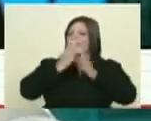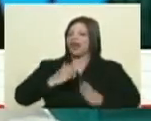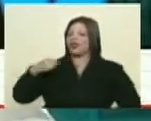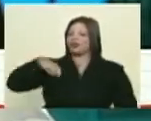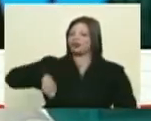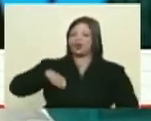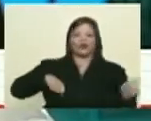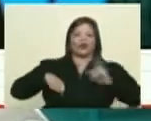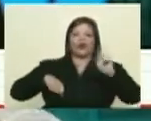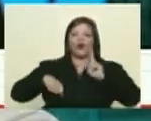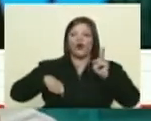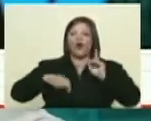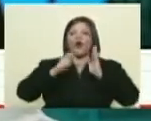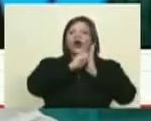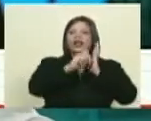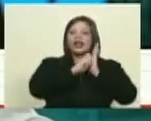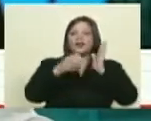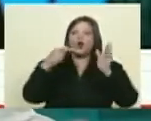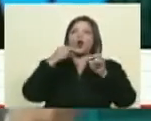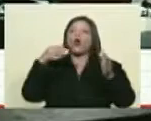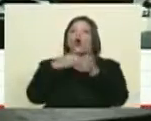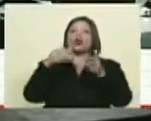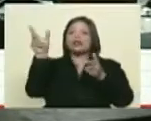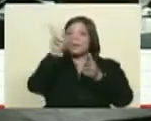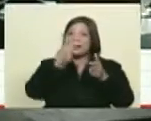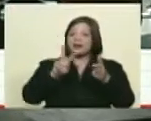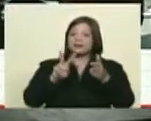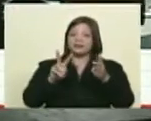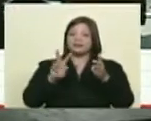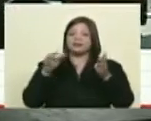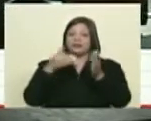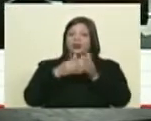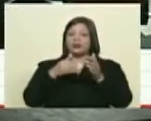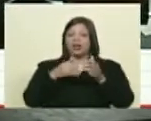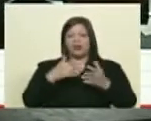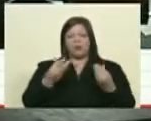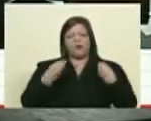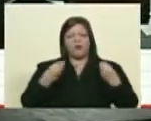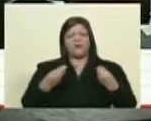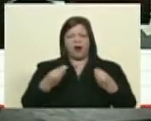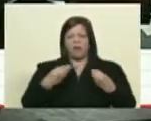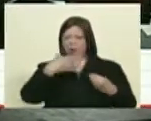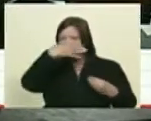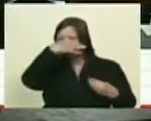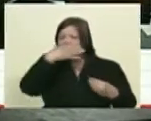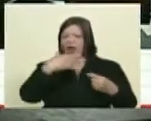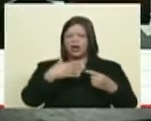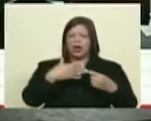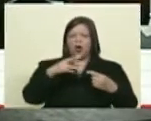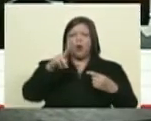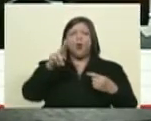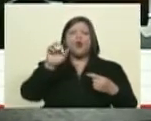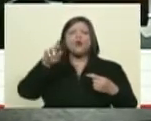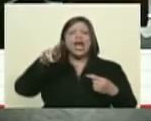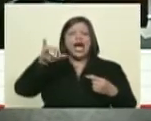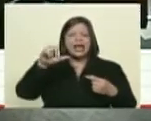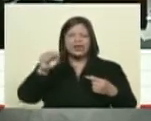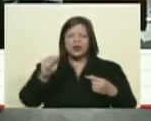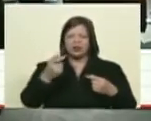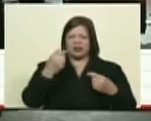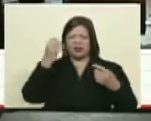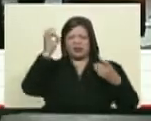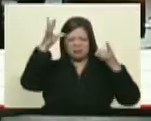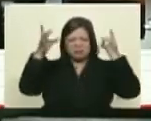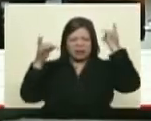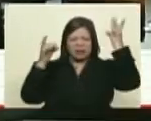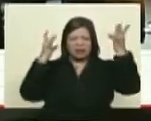confrontaba a los periodistas con el hecho de que era ridículo que se acusara a Venezuela de estar traficando uranio con estos vuelos pues ellos reconocían